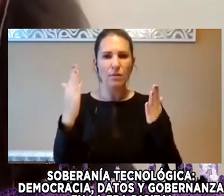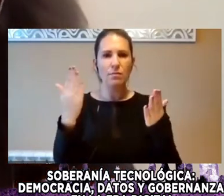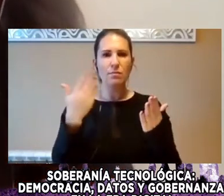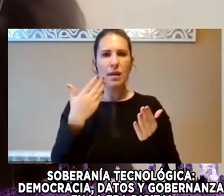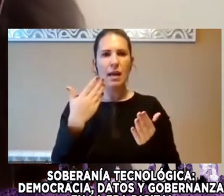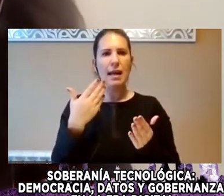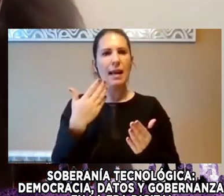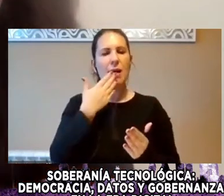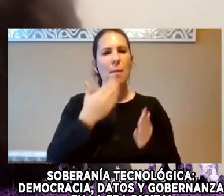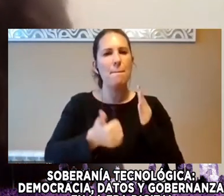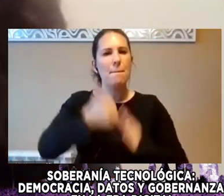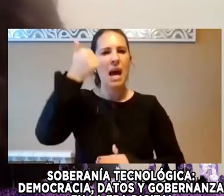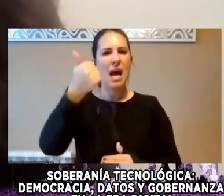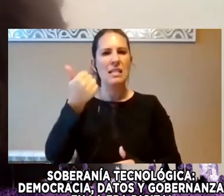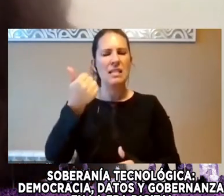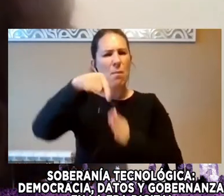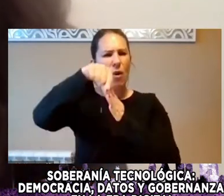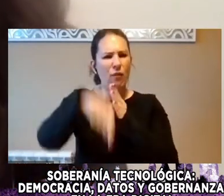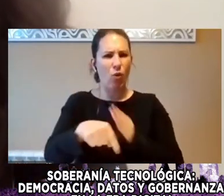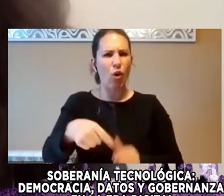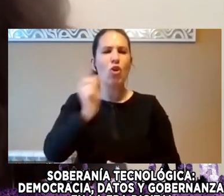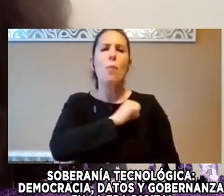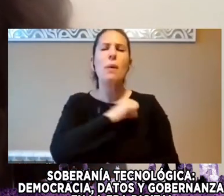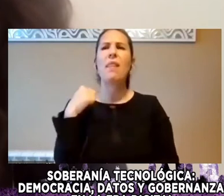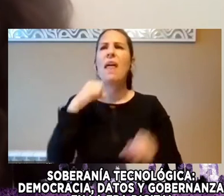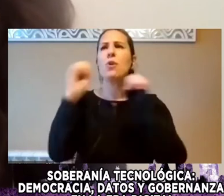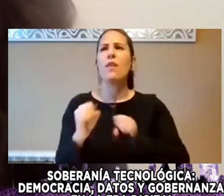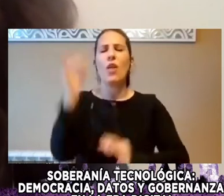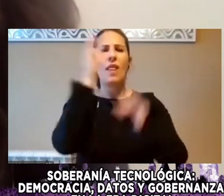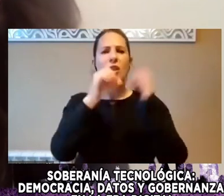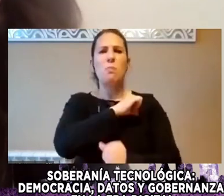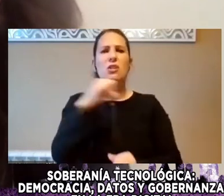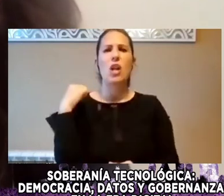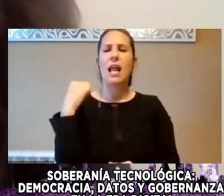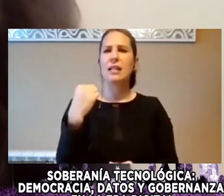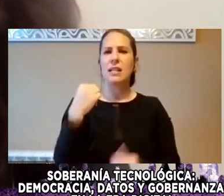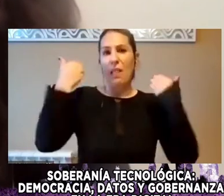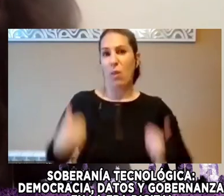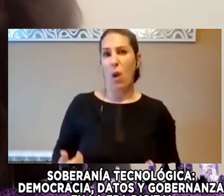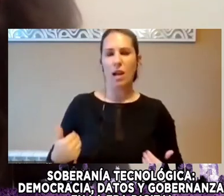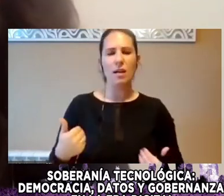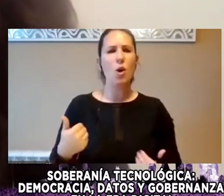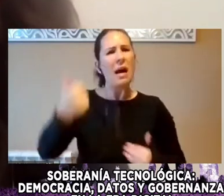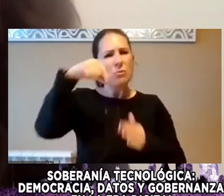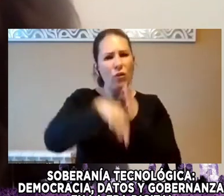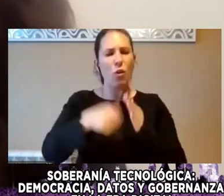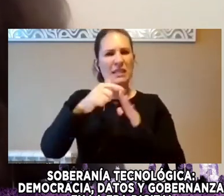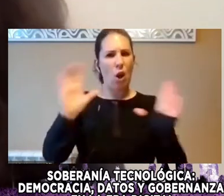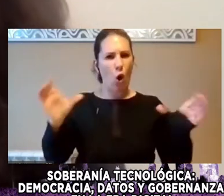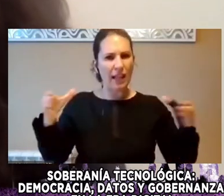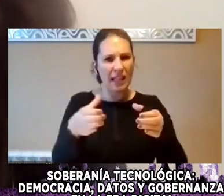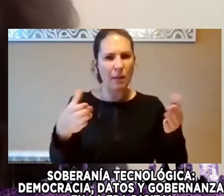Mucho más Allá Que solo Privacidad Y protección De datos Personales Individuales Sino Desde lo Colectivo